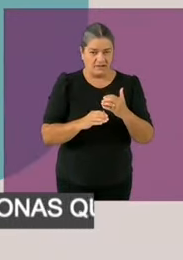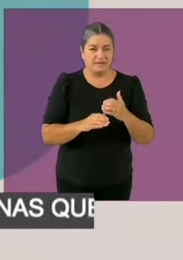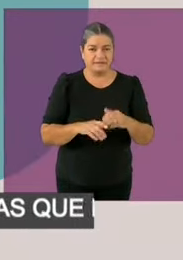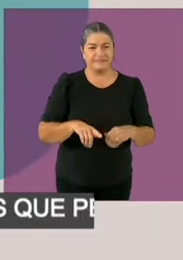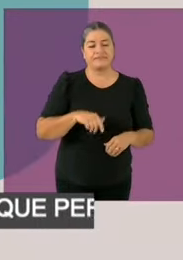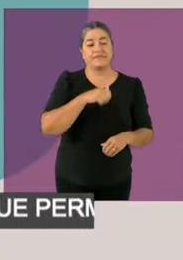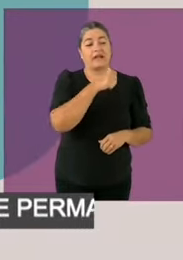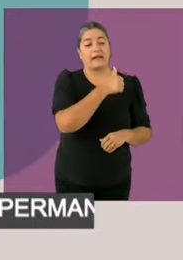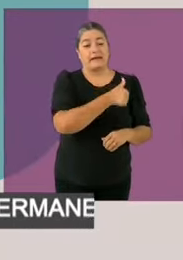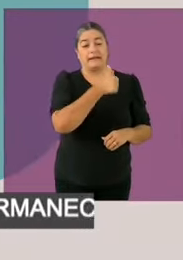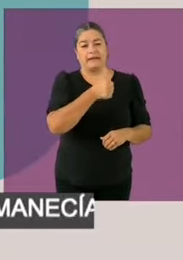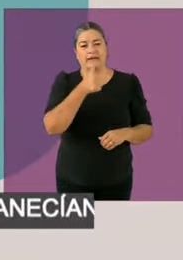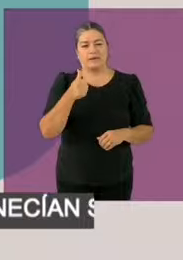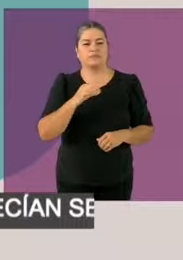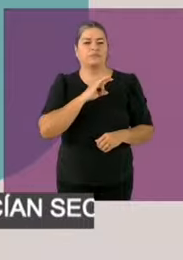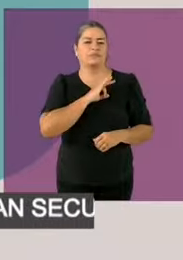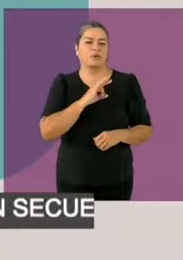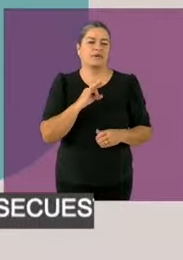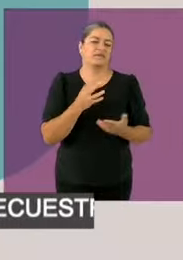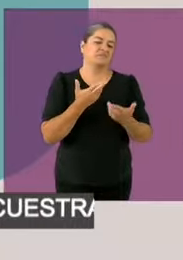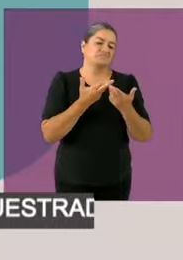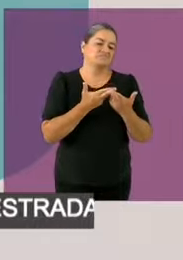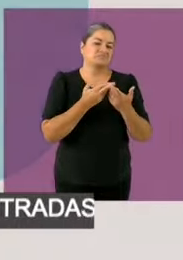minuto para dar su mensaje final.